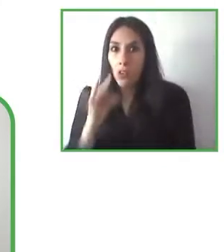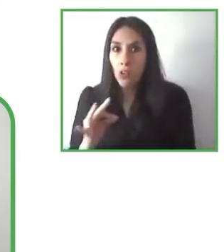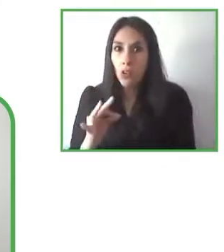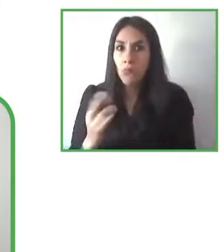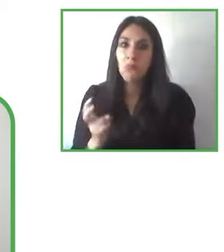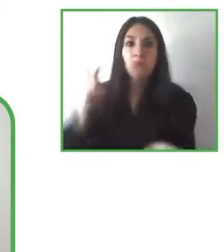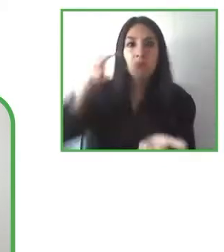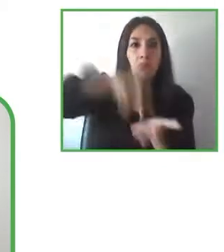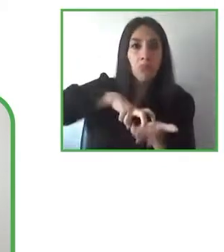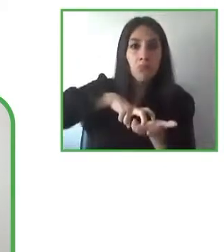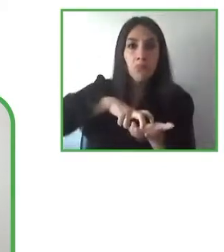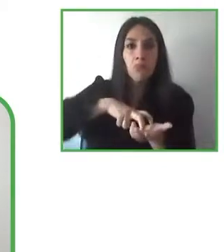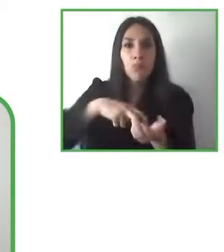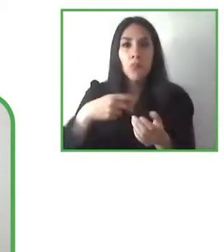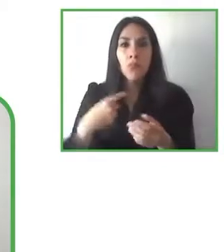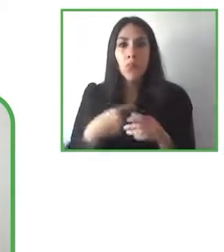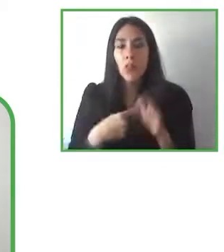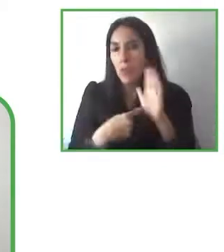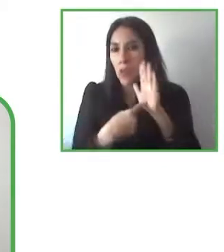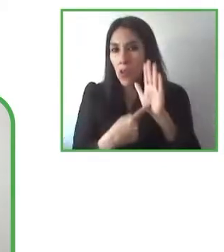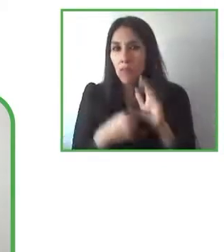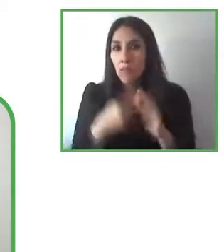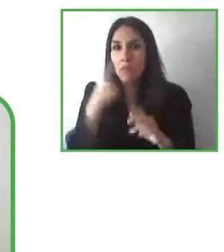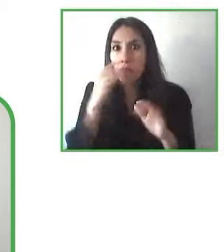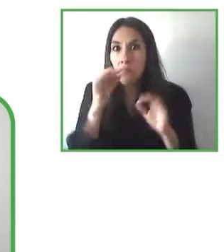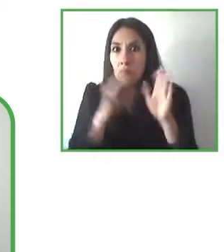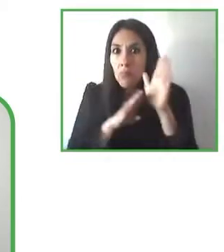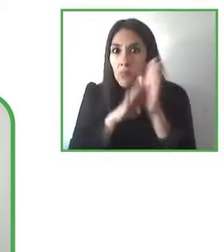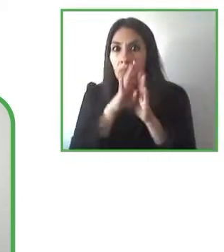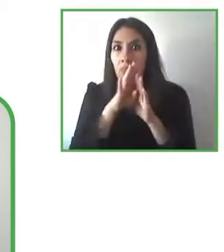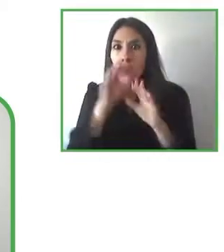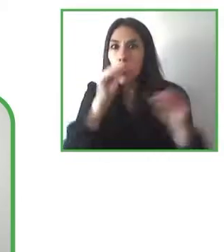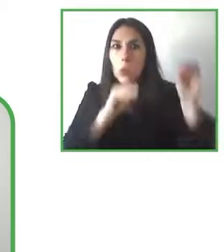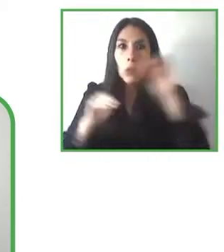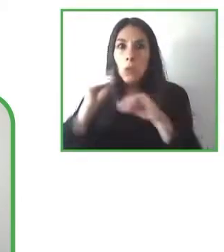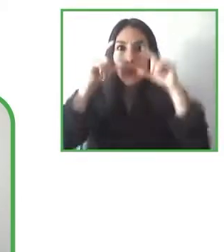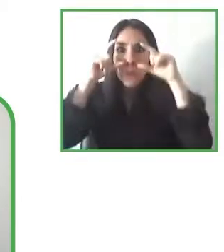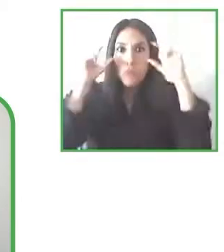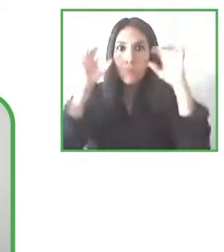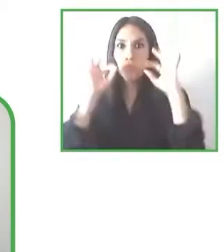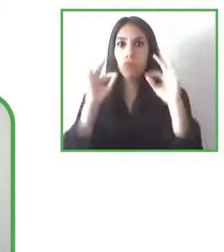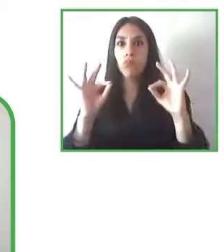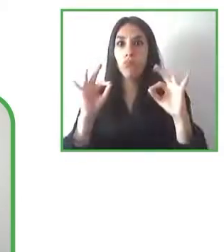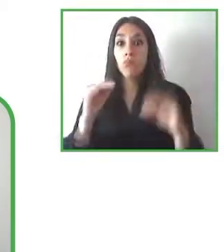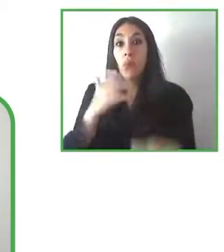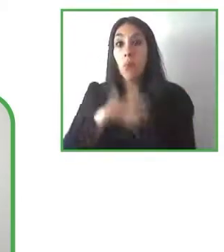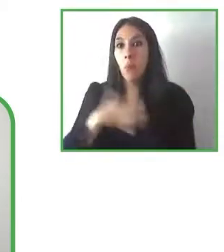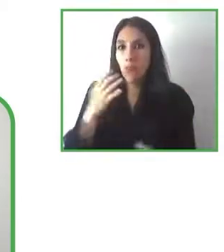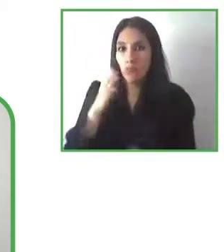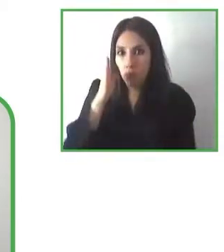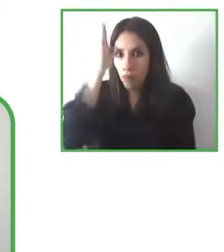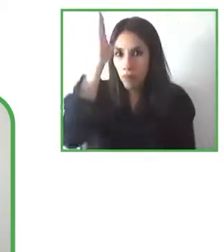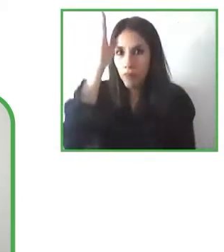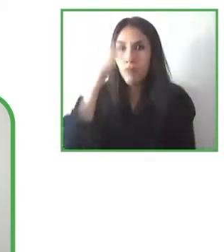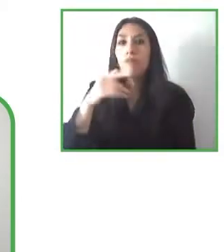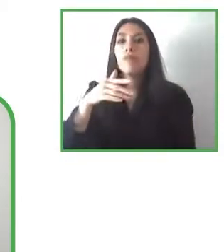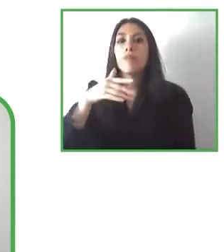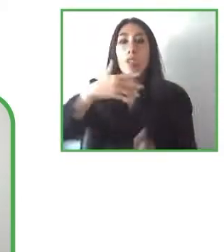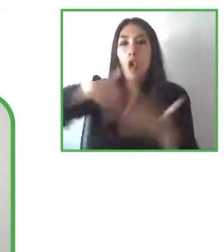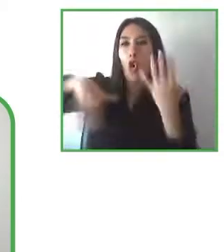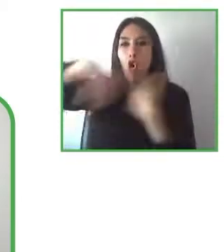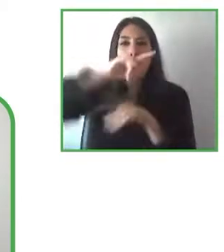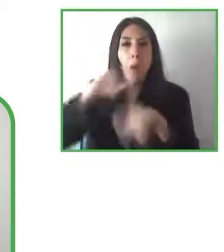desarrollar estas tecnologías del metaverso y cosas así que siempre se pueden desarrollar